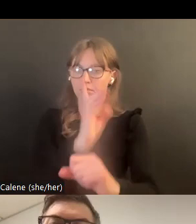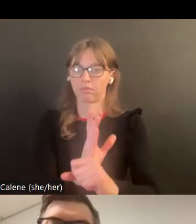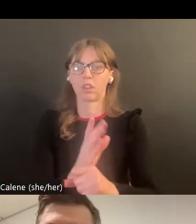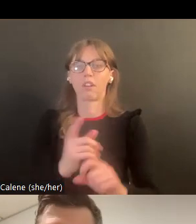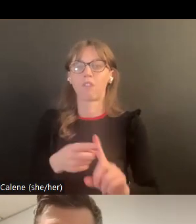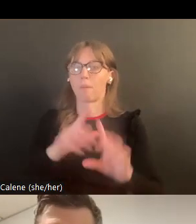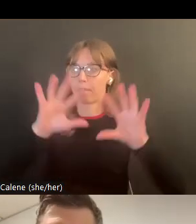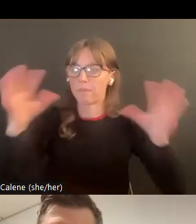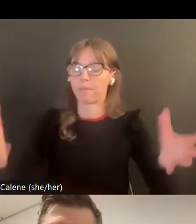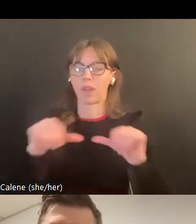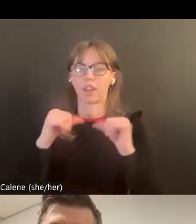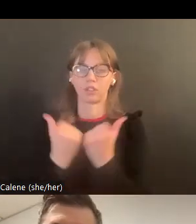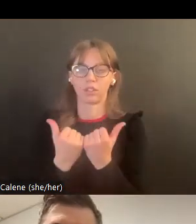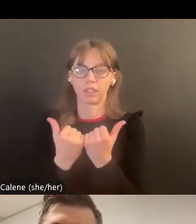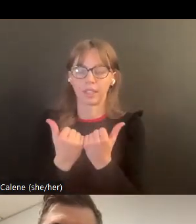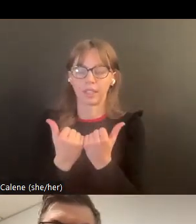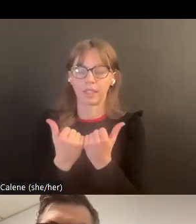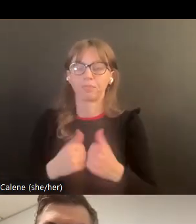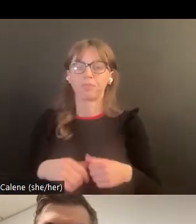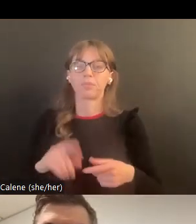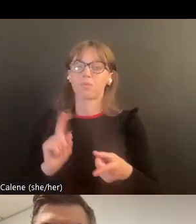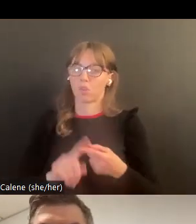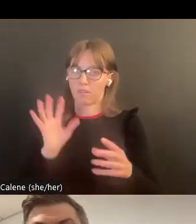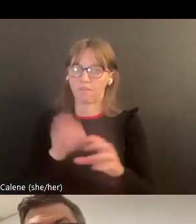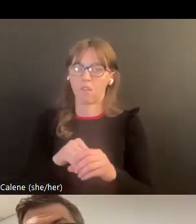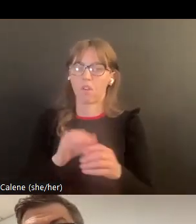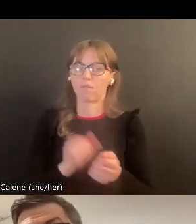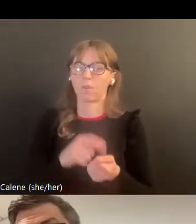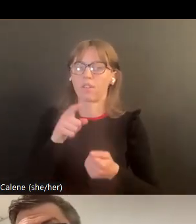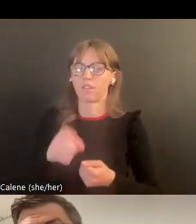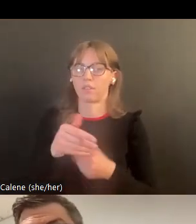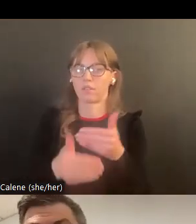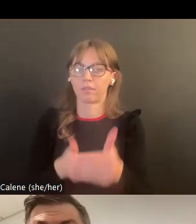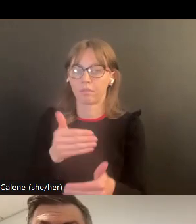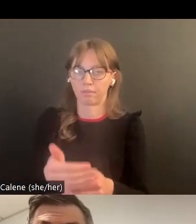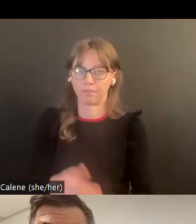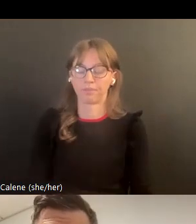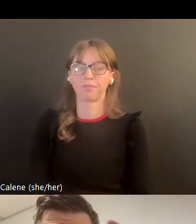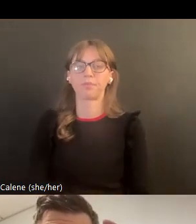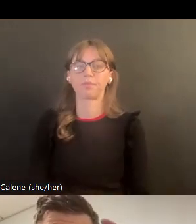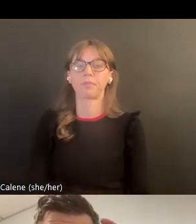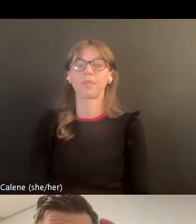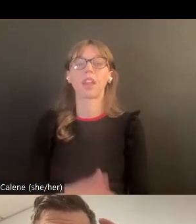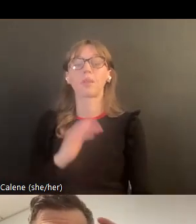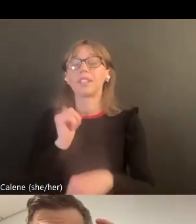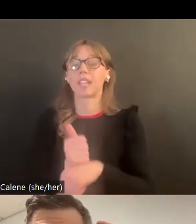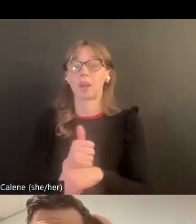el jefe de lo que sería para el lado de la agencia para poder envolverse